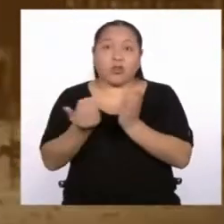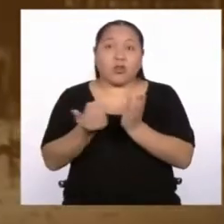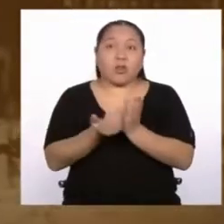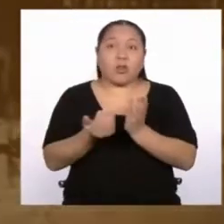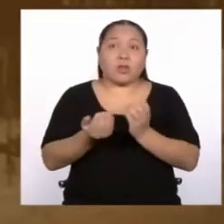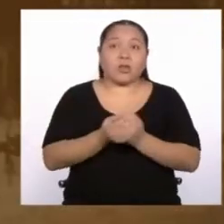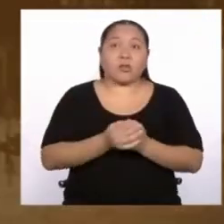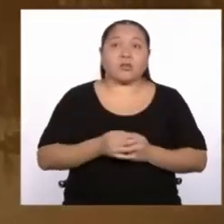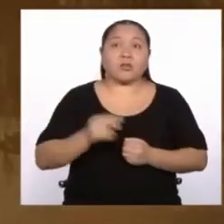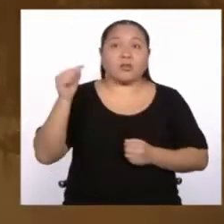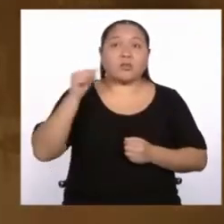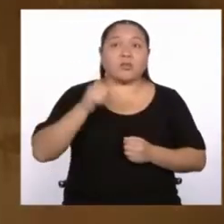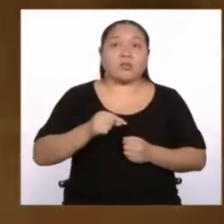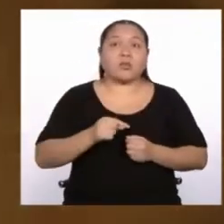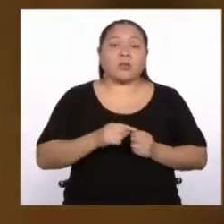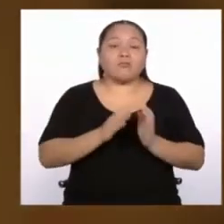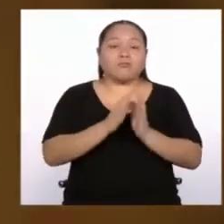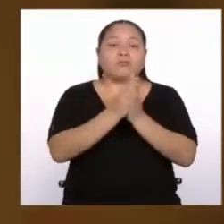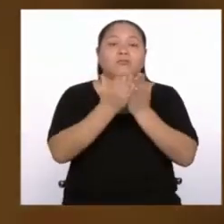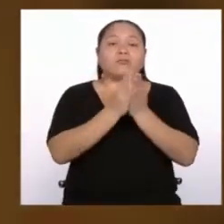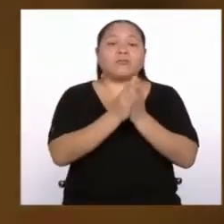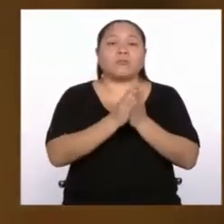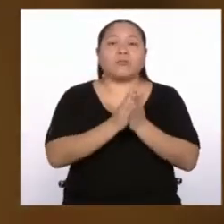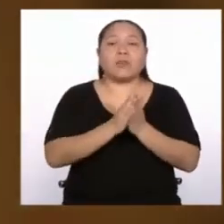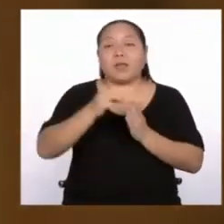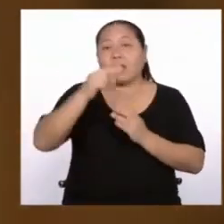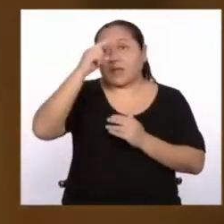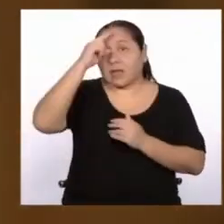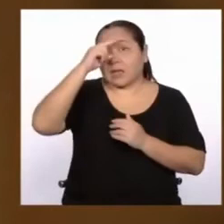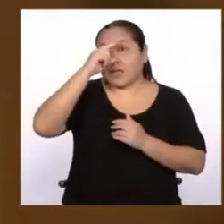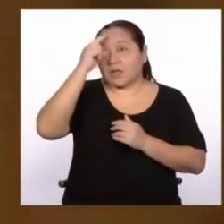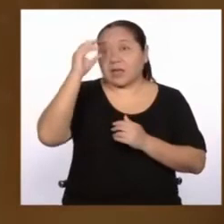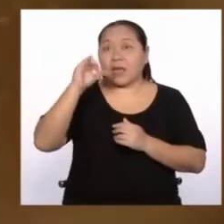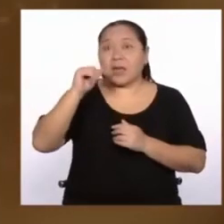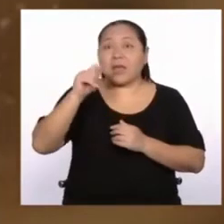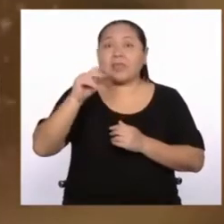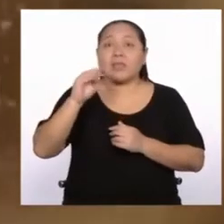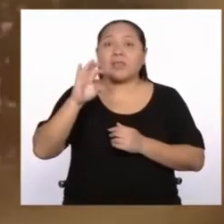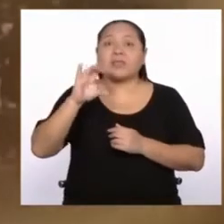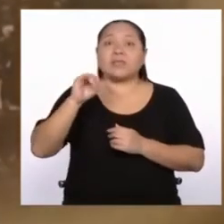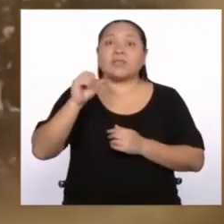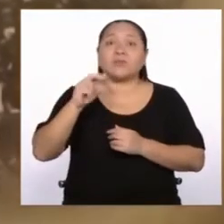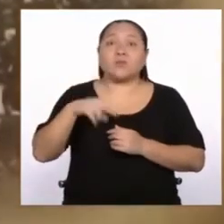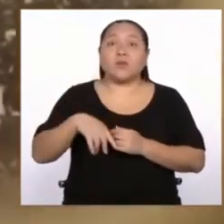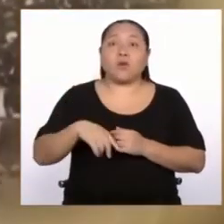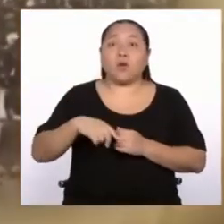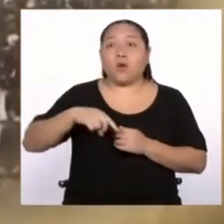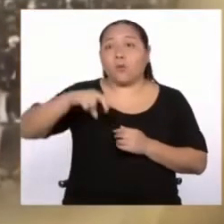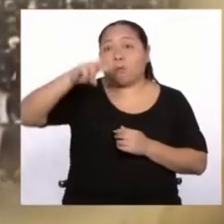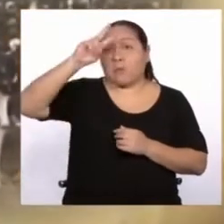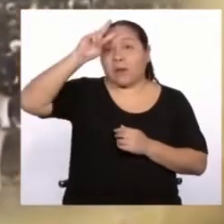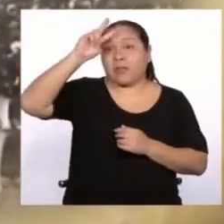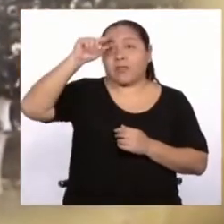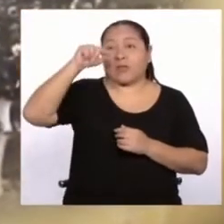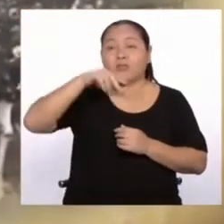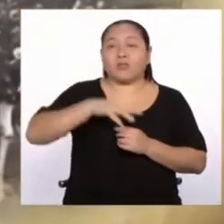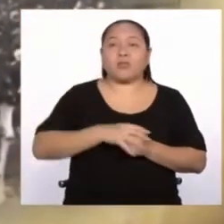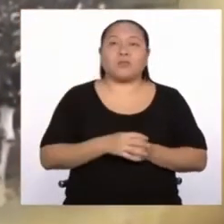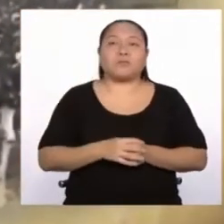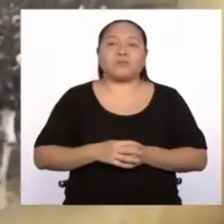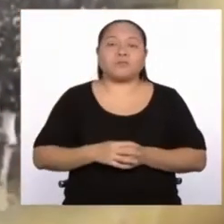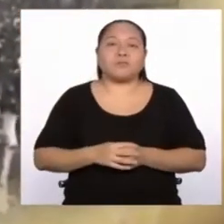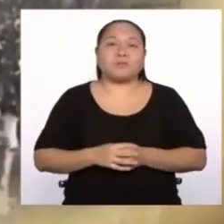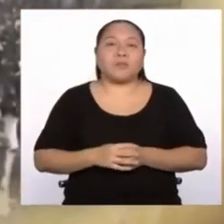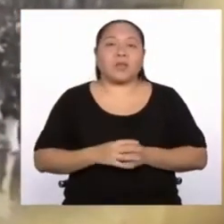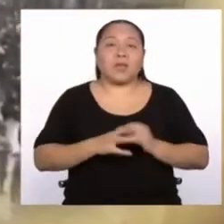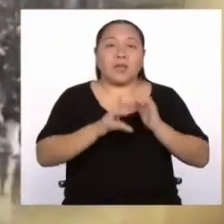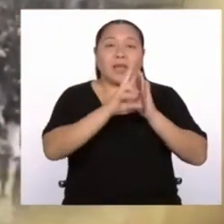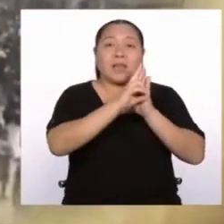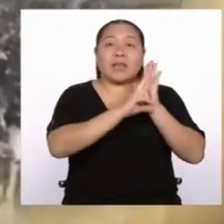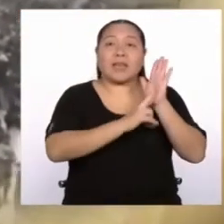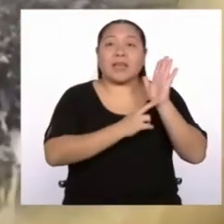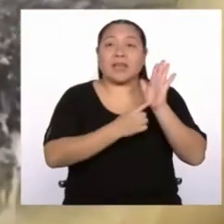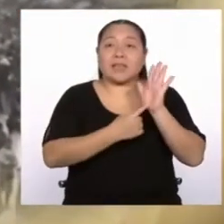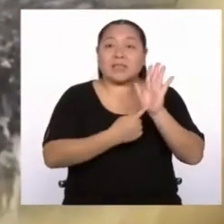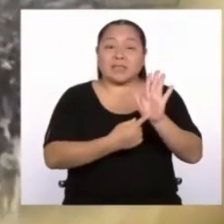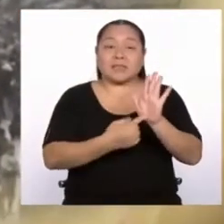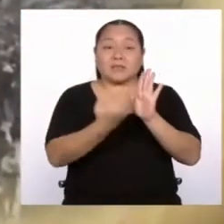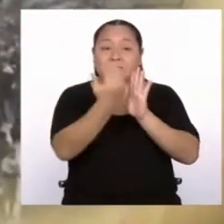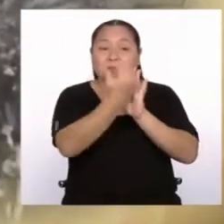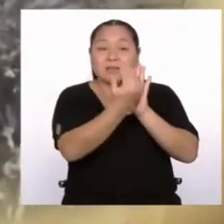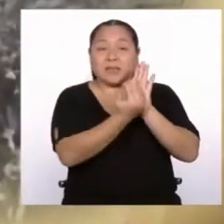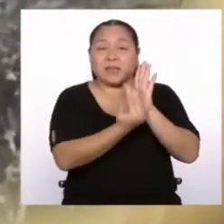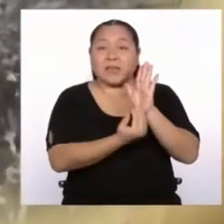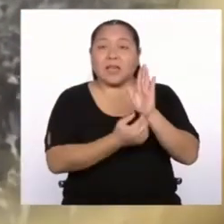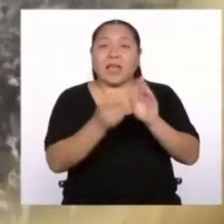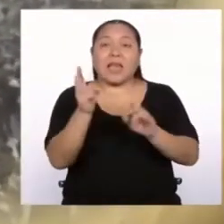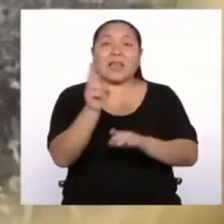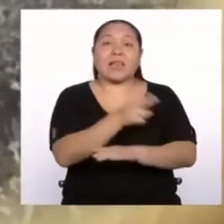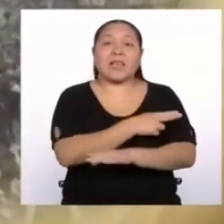el catecismo patriótico y catecismo cívico. Allí se difundía la letra del himno nacional,